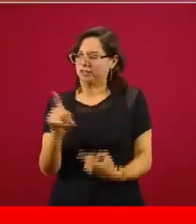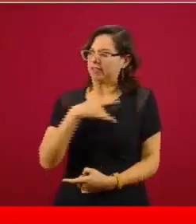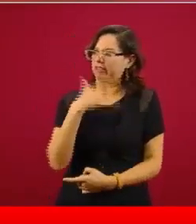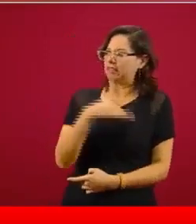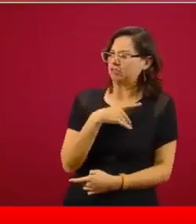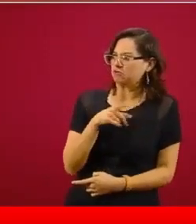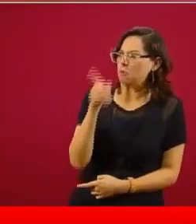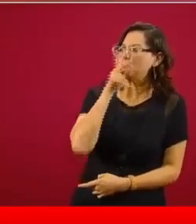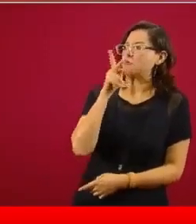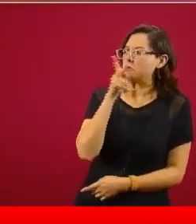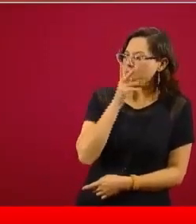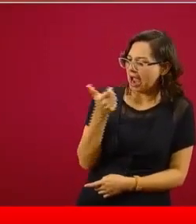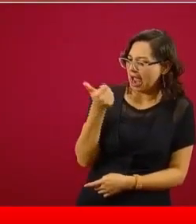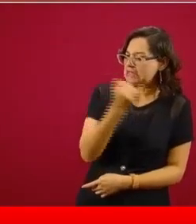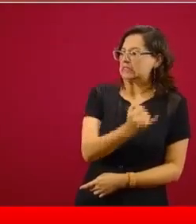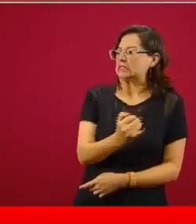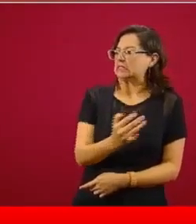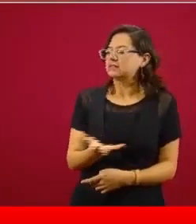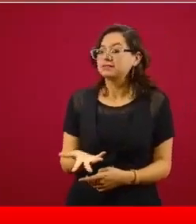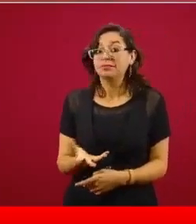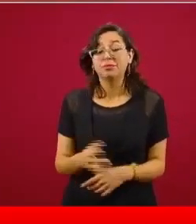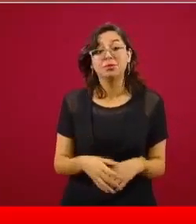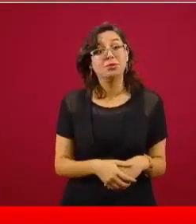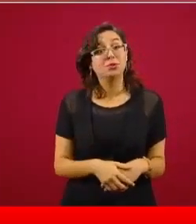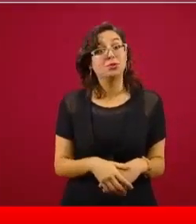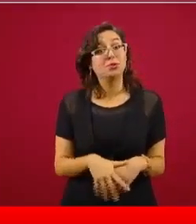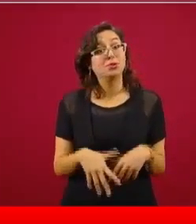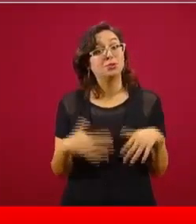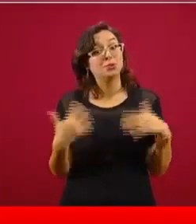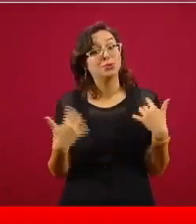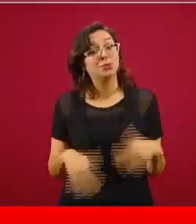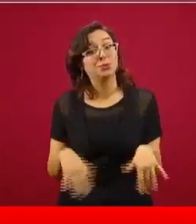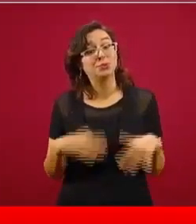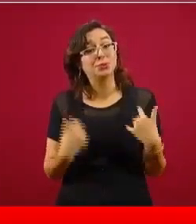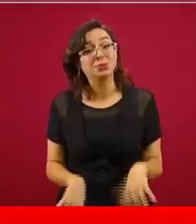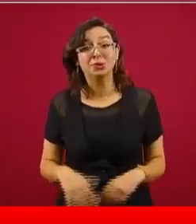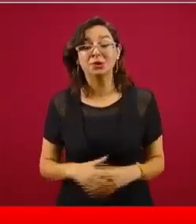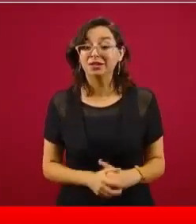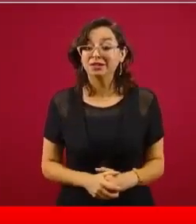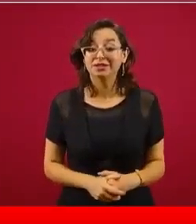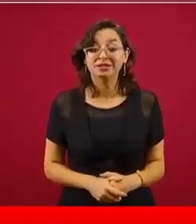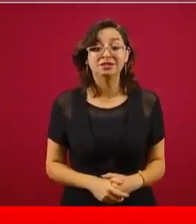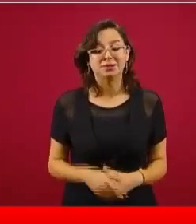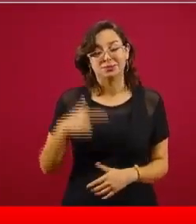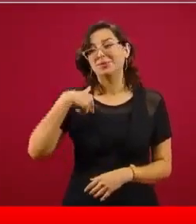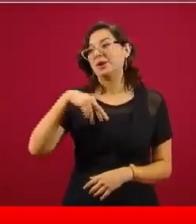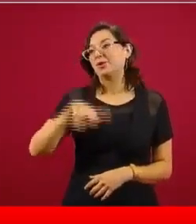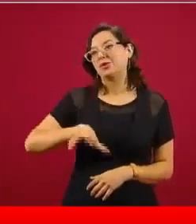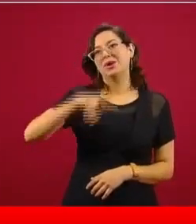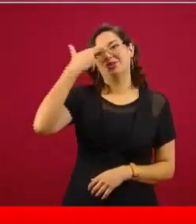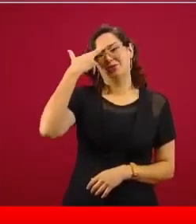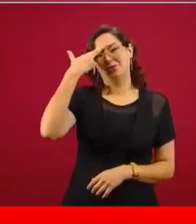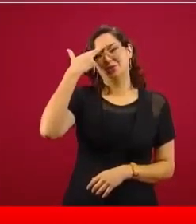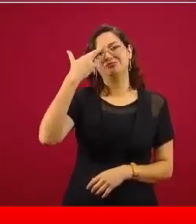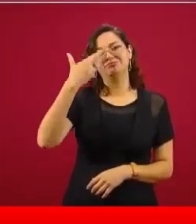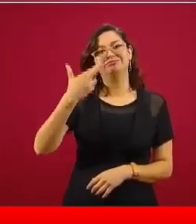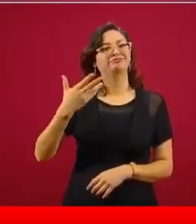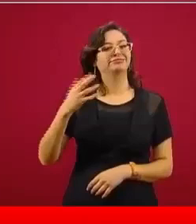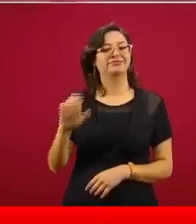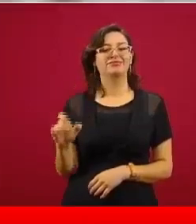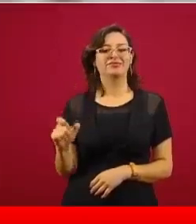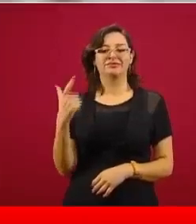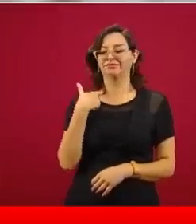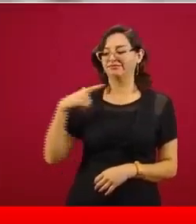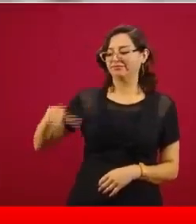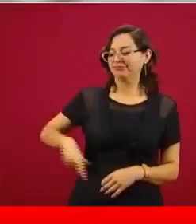que usaban muchísimo, porque todo